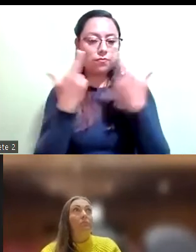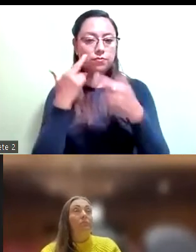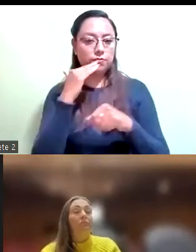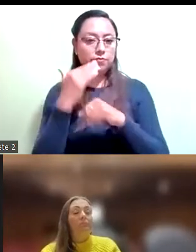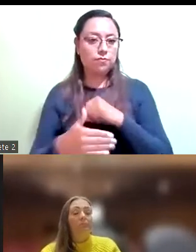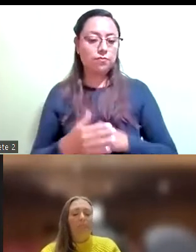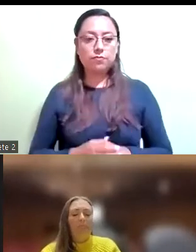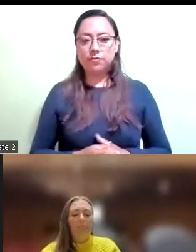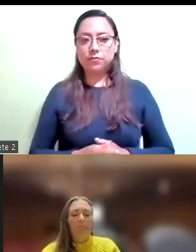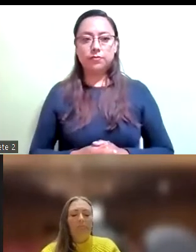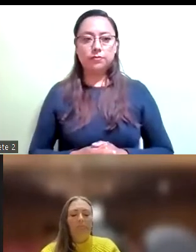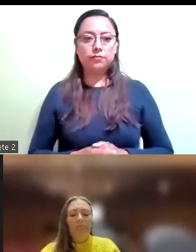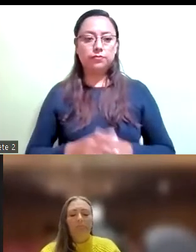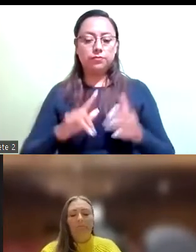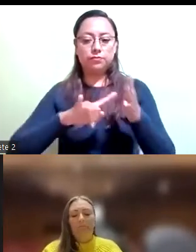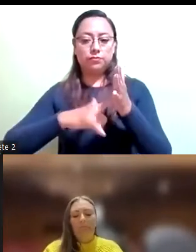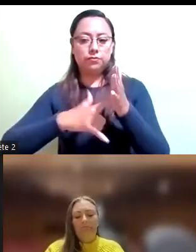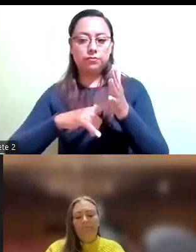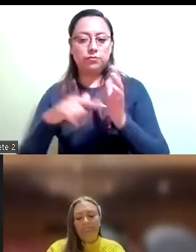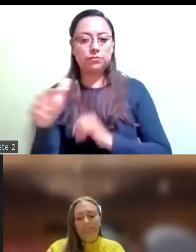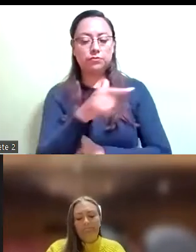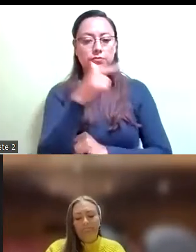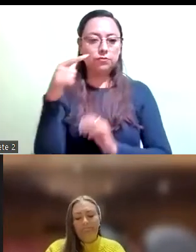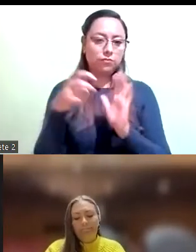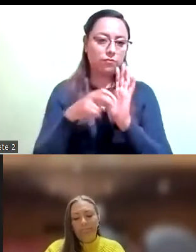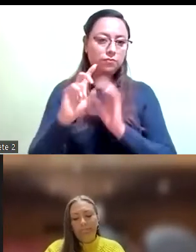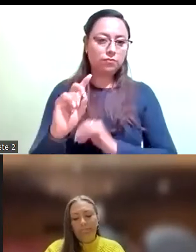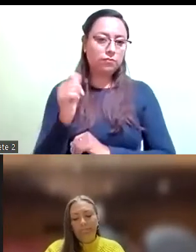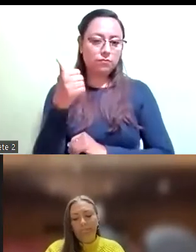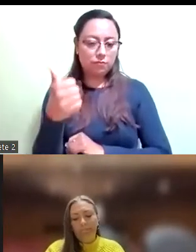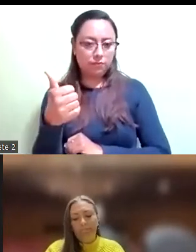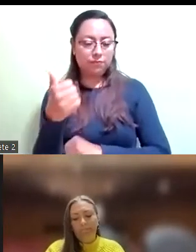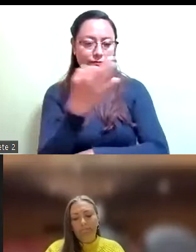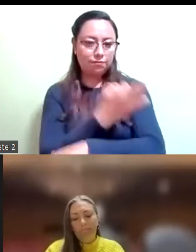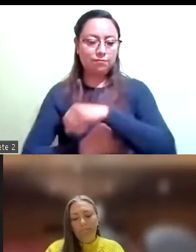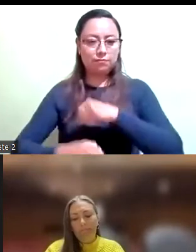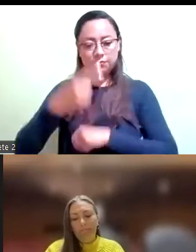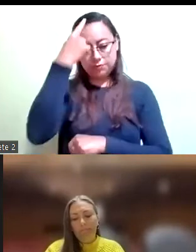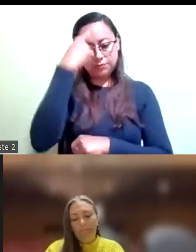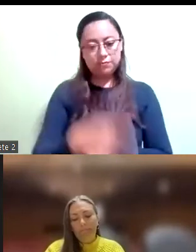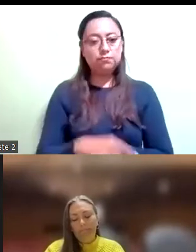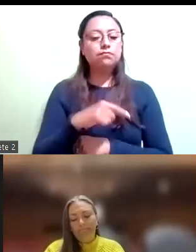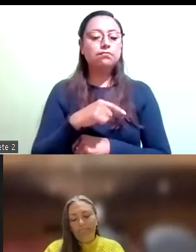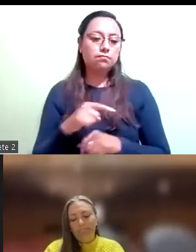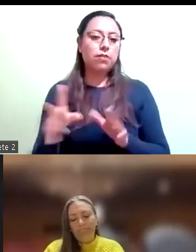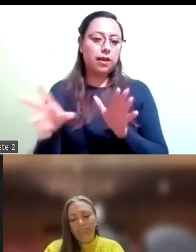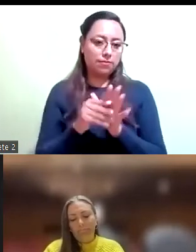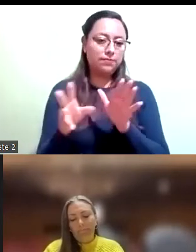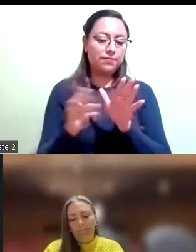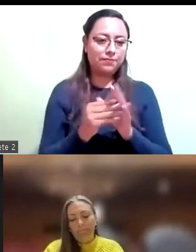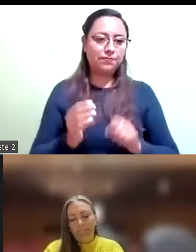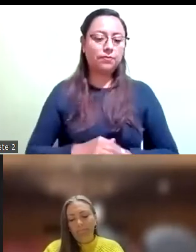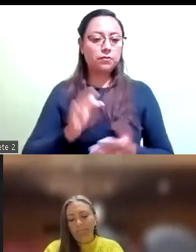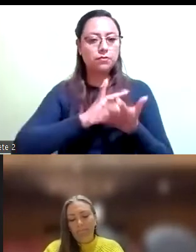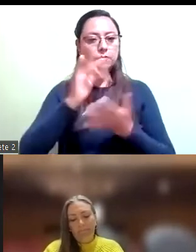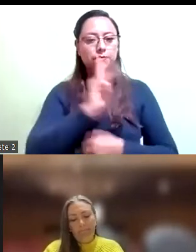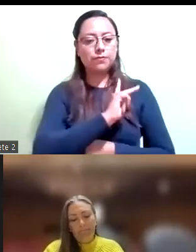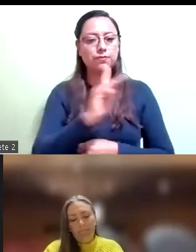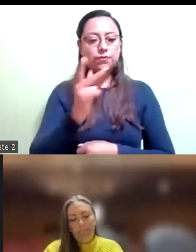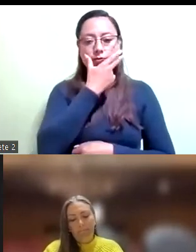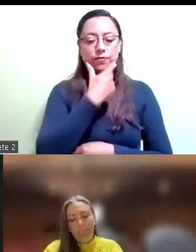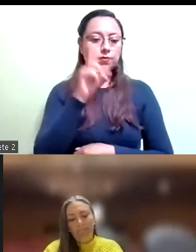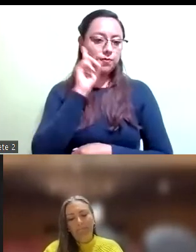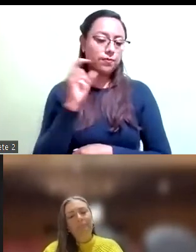que conste a las doce treinta y seis horas de la tarde para que se asiente la versión estenográfica y agradezco a todas las diputadas y